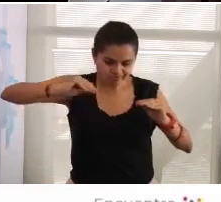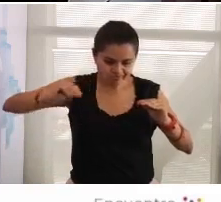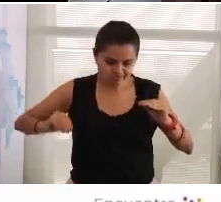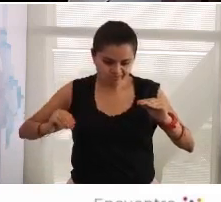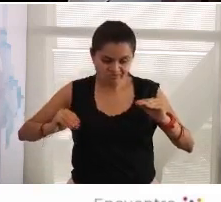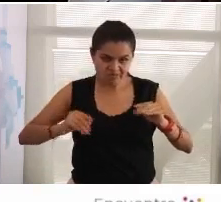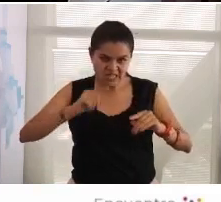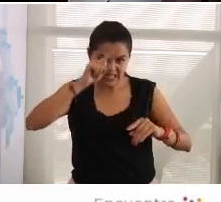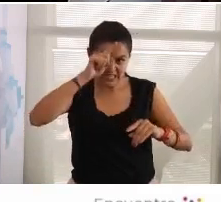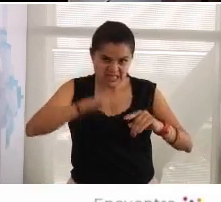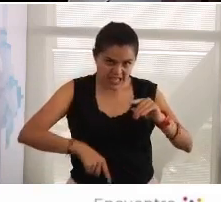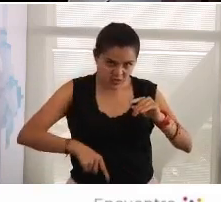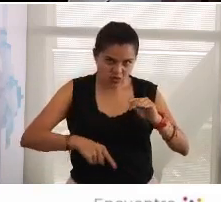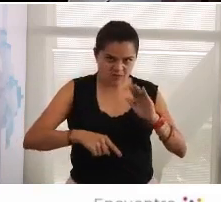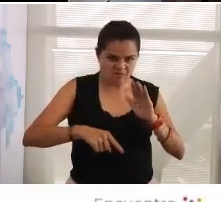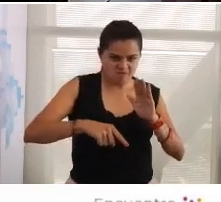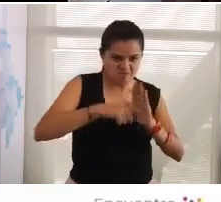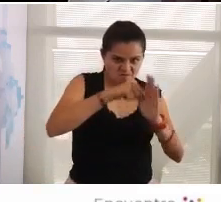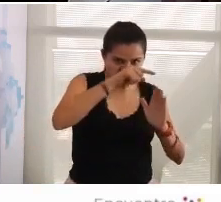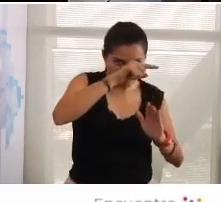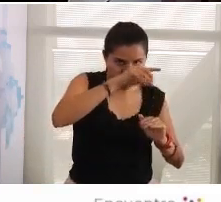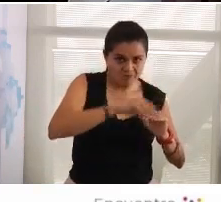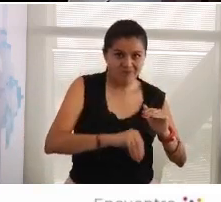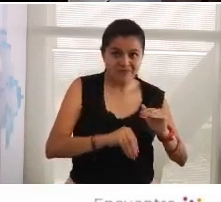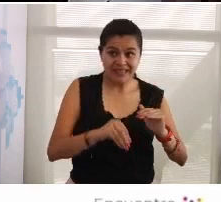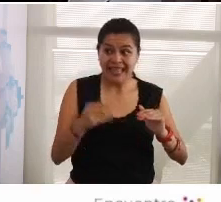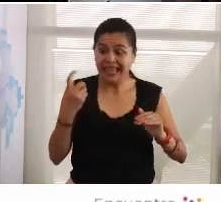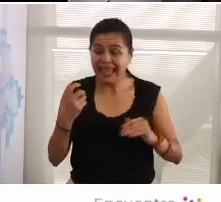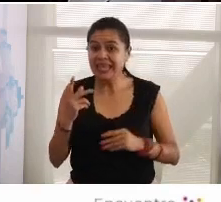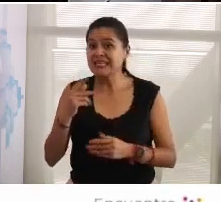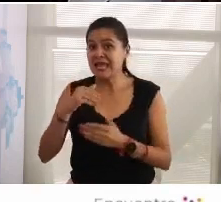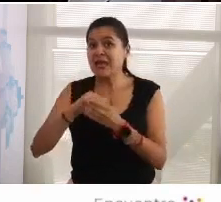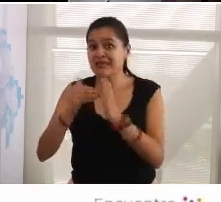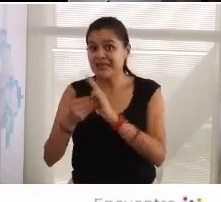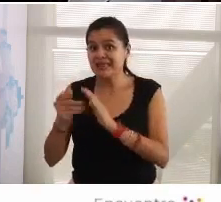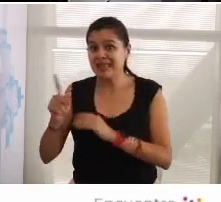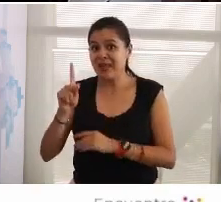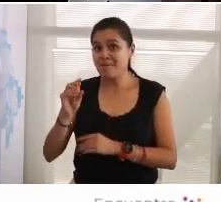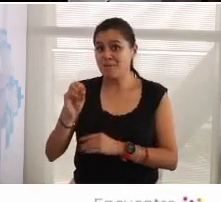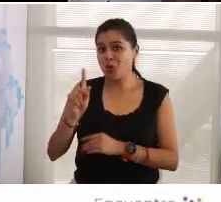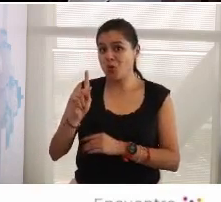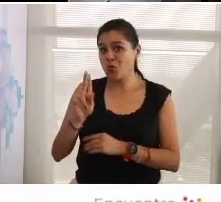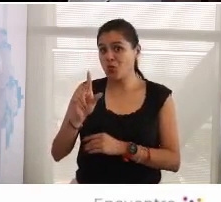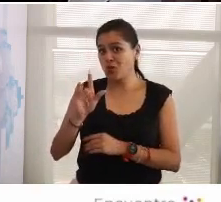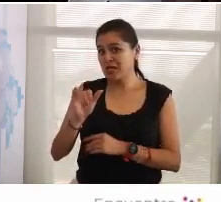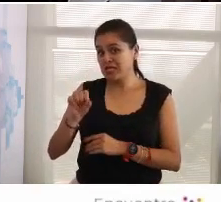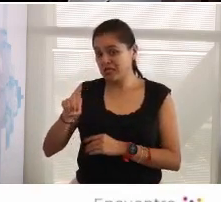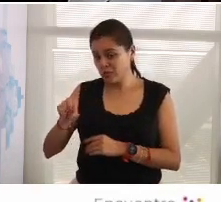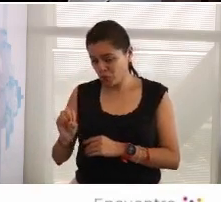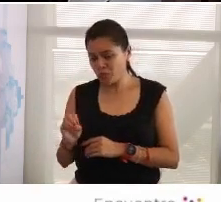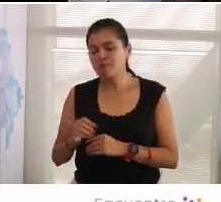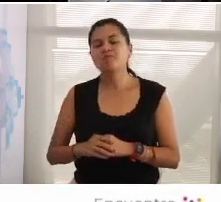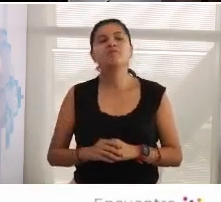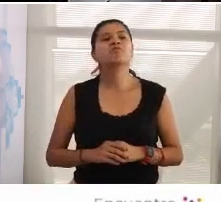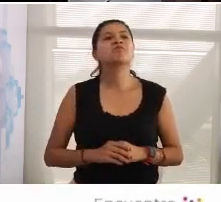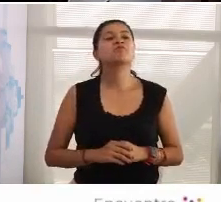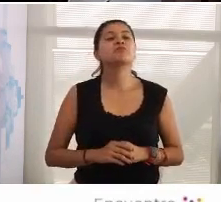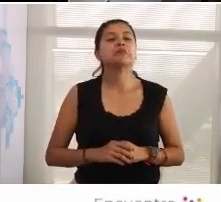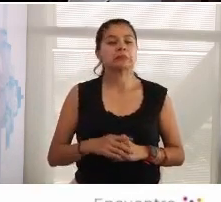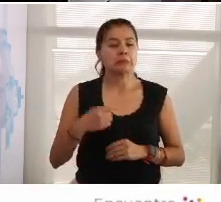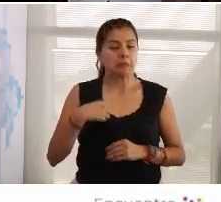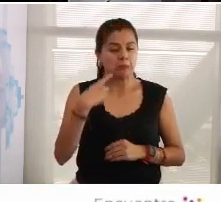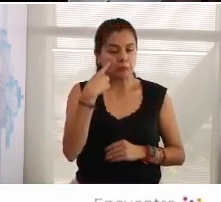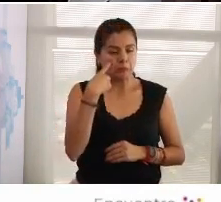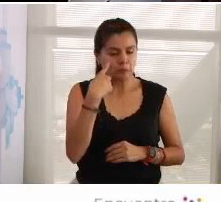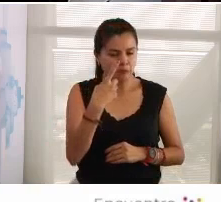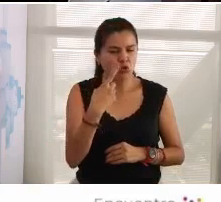anulándolas. Esta es la estrategia del populismo. Y termino diciendo a la